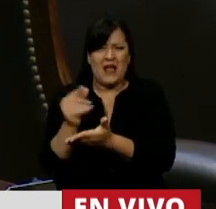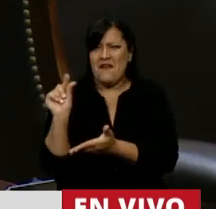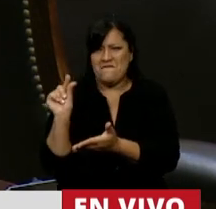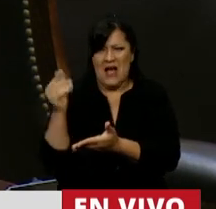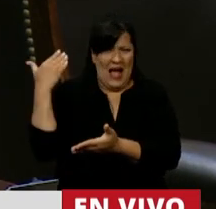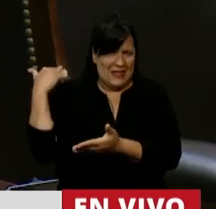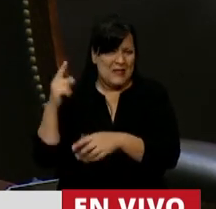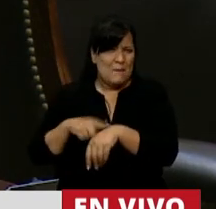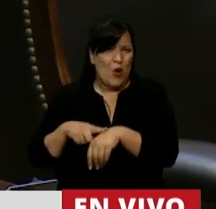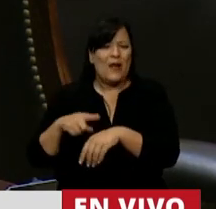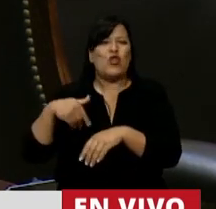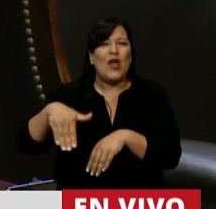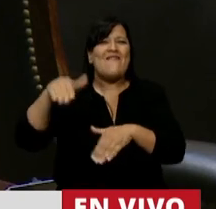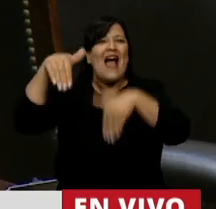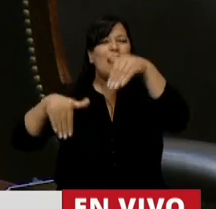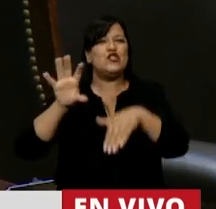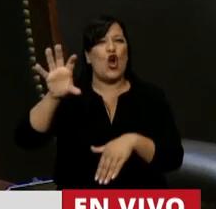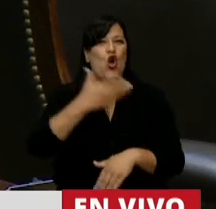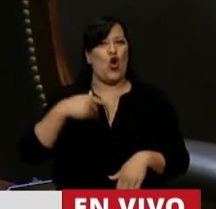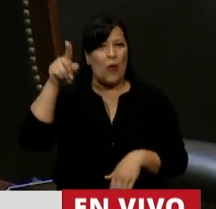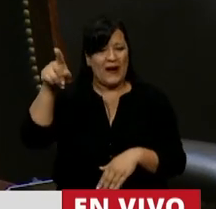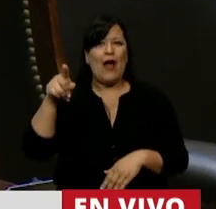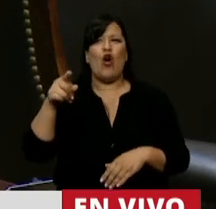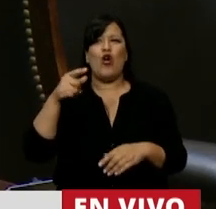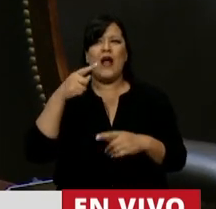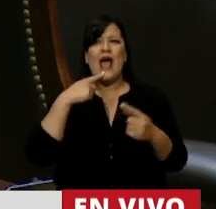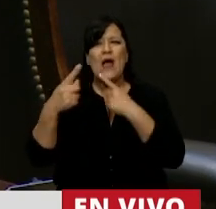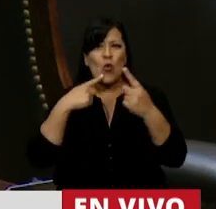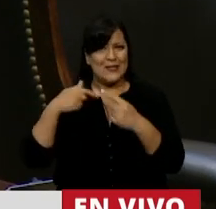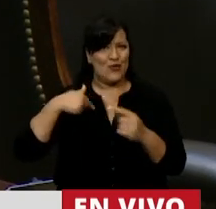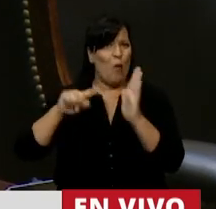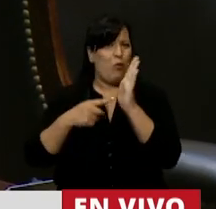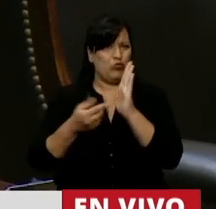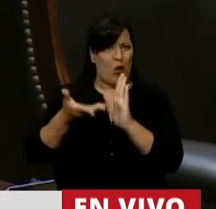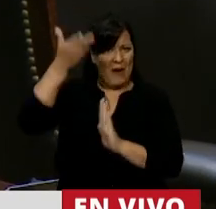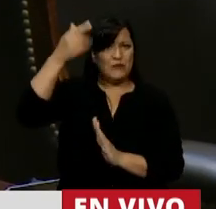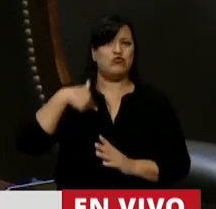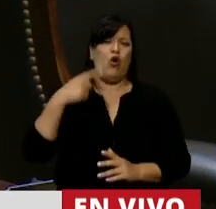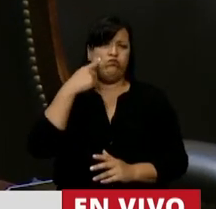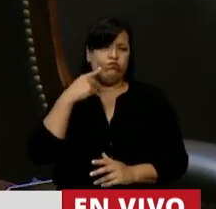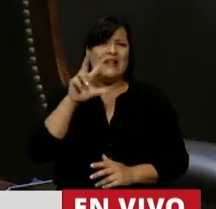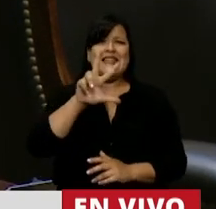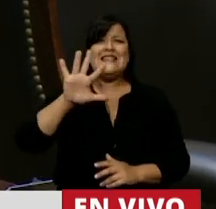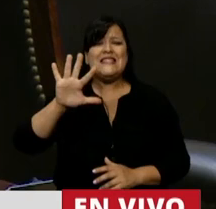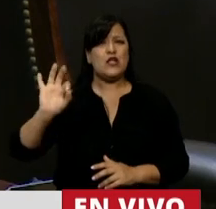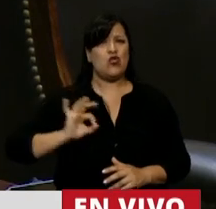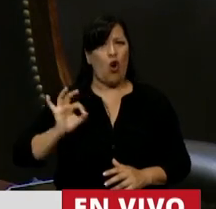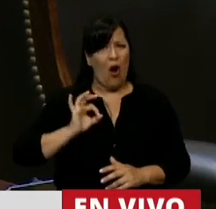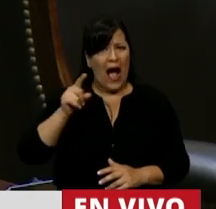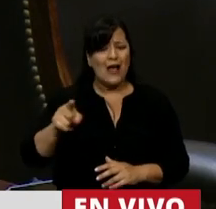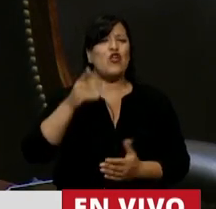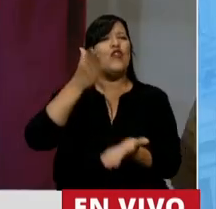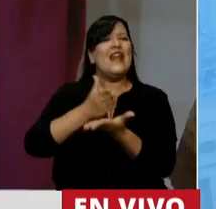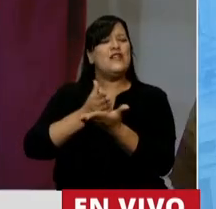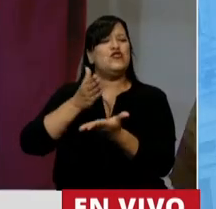para que viniera la elección de gobernador, estaba liderando las encuestas. Soy un tipo que hace 35 años que ejerce el derecho penal en